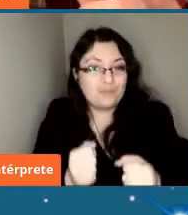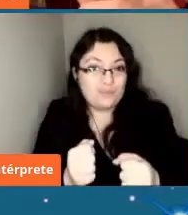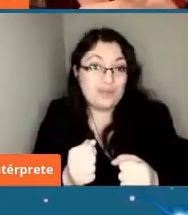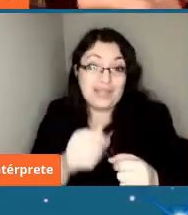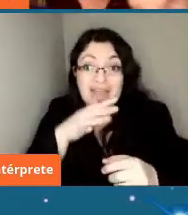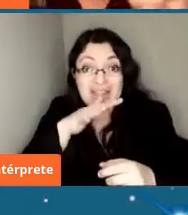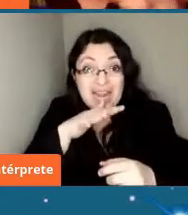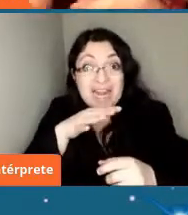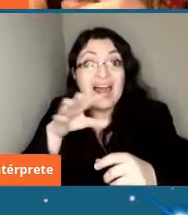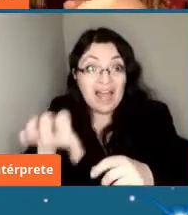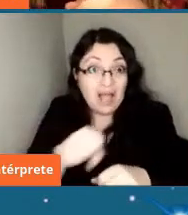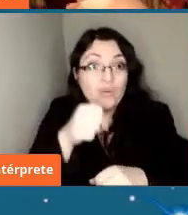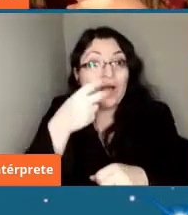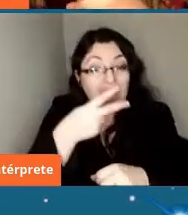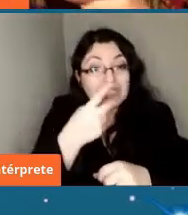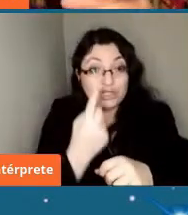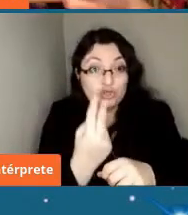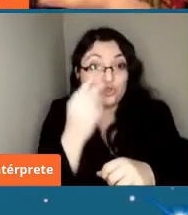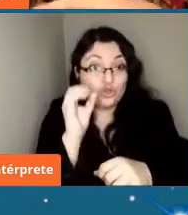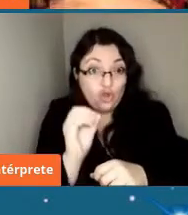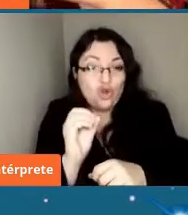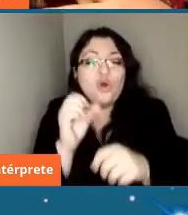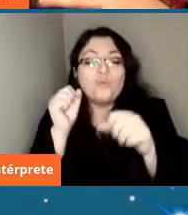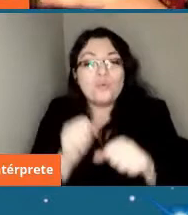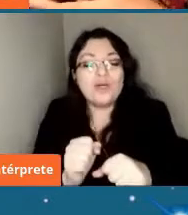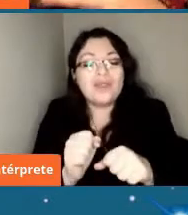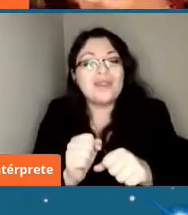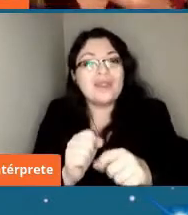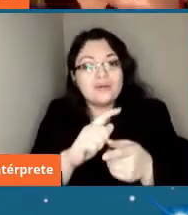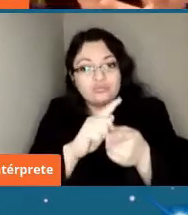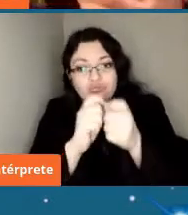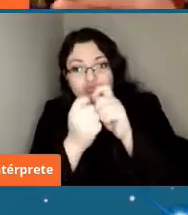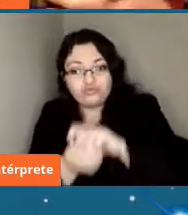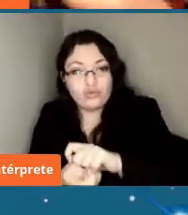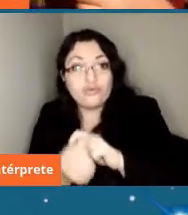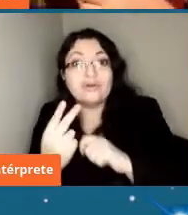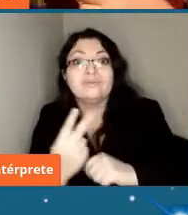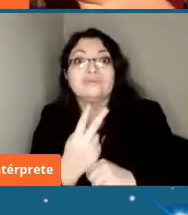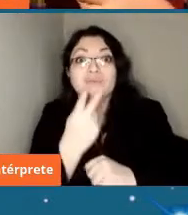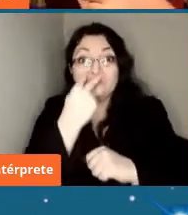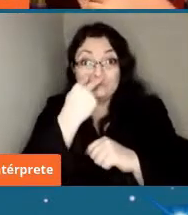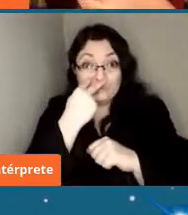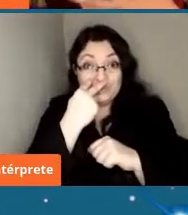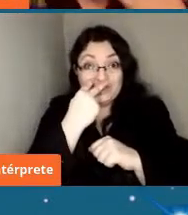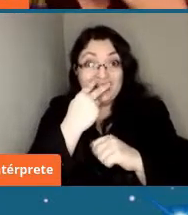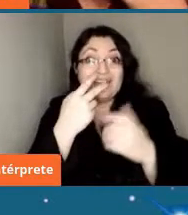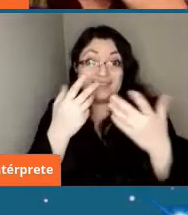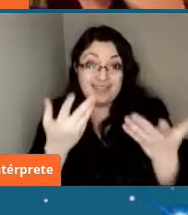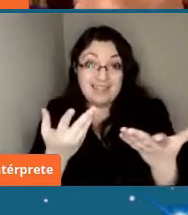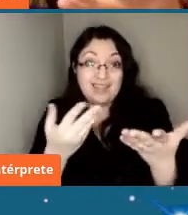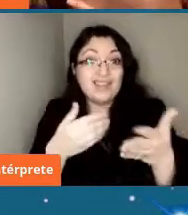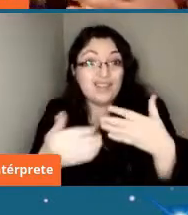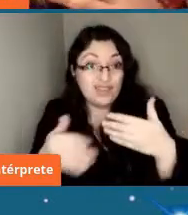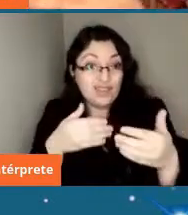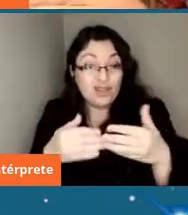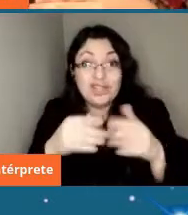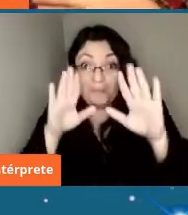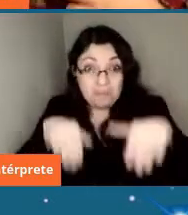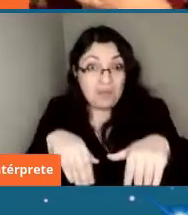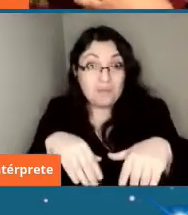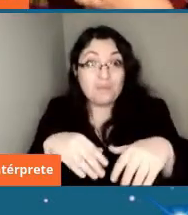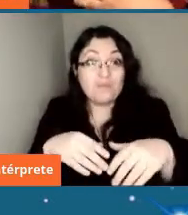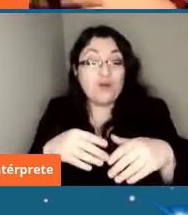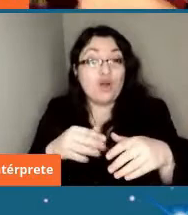agua H2O obtener el oxígeno para tener oxígeno en instalaciones ya sea dentro de las de las mismas naves